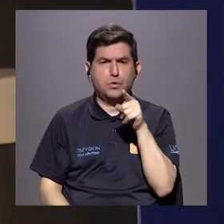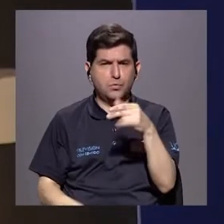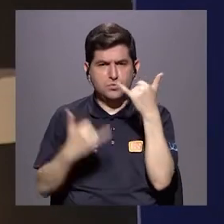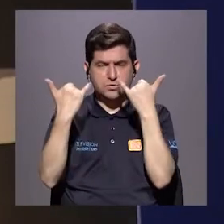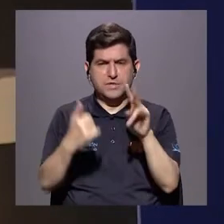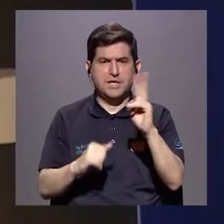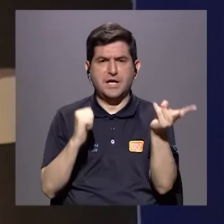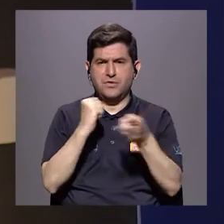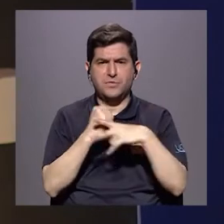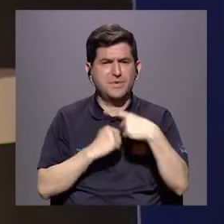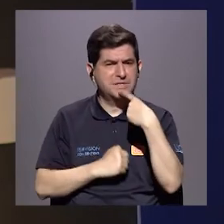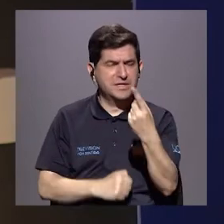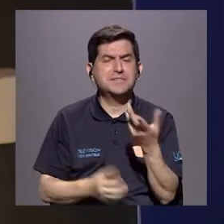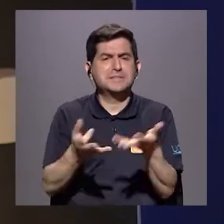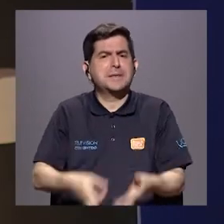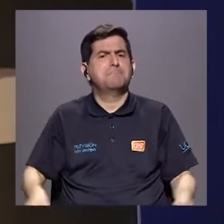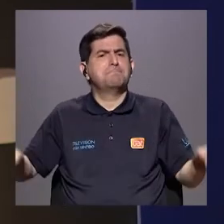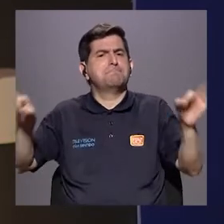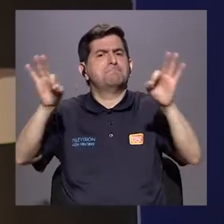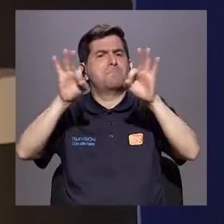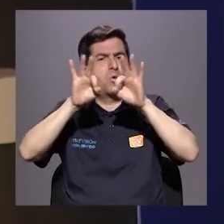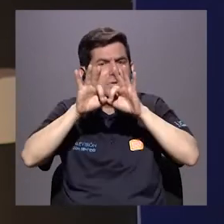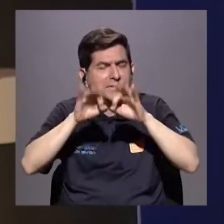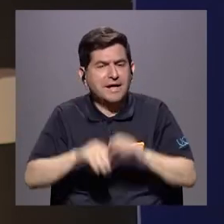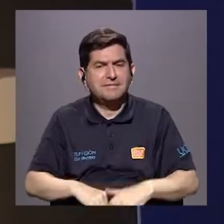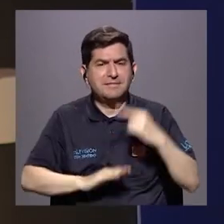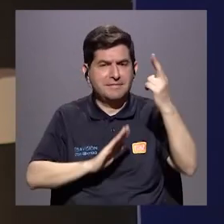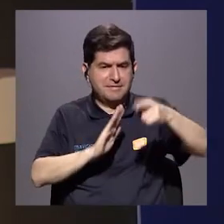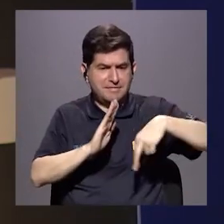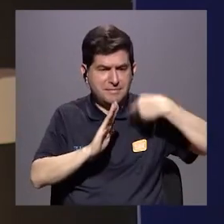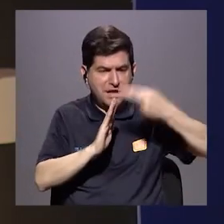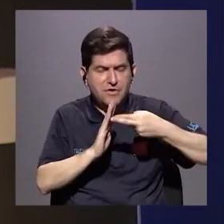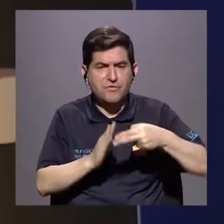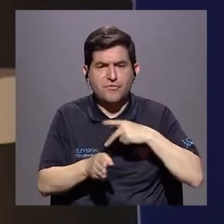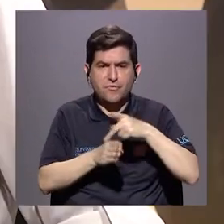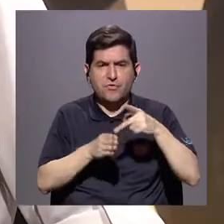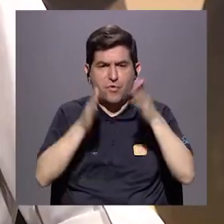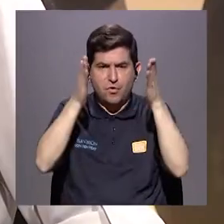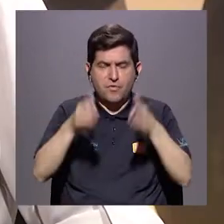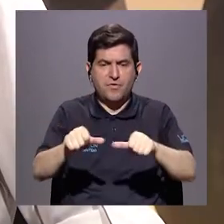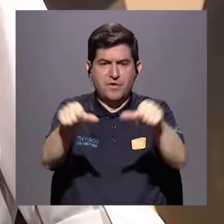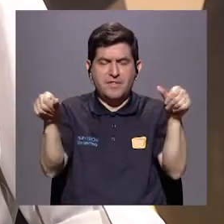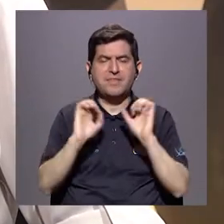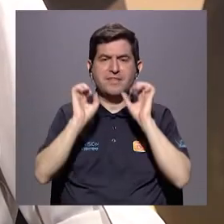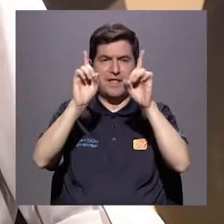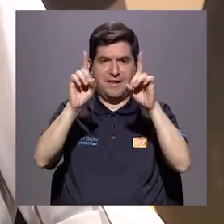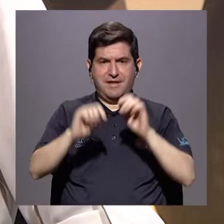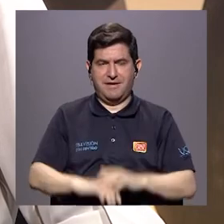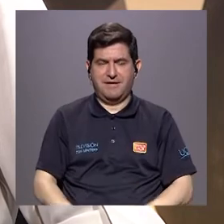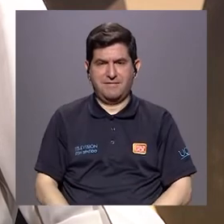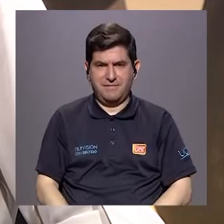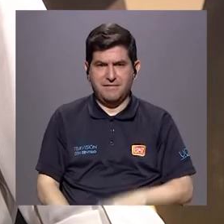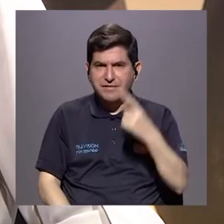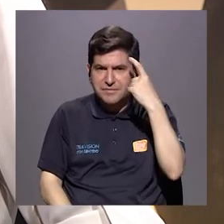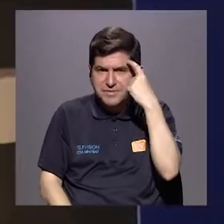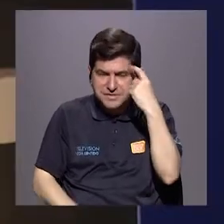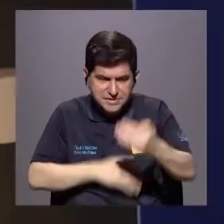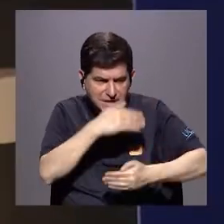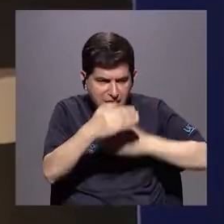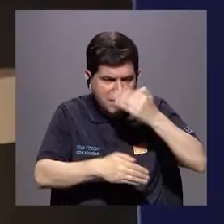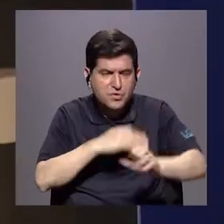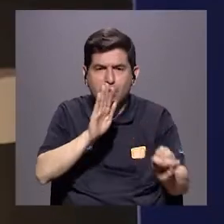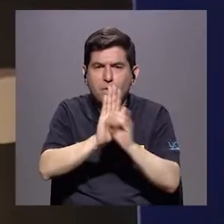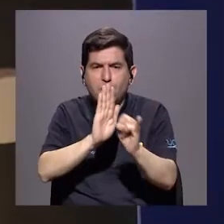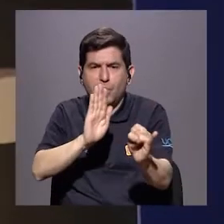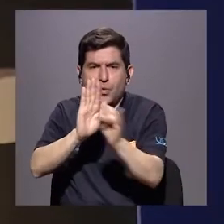ya en dos ocasiones ha mencionado la importancia del rol de las y los profesionales en educación, en un proceso de